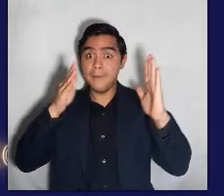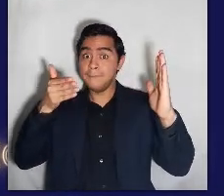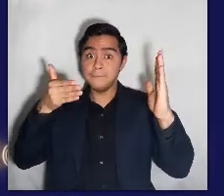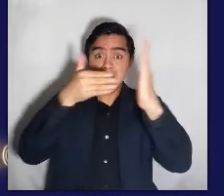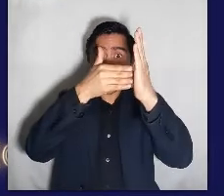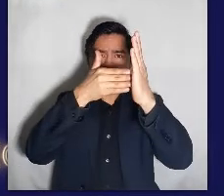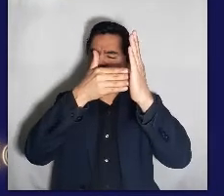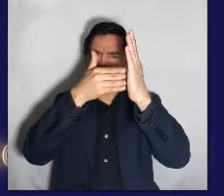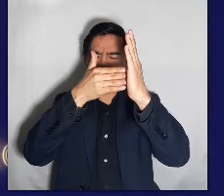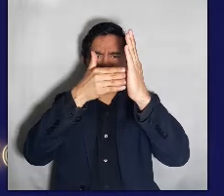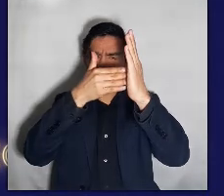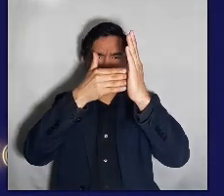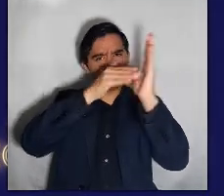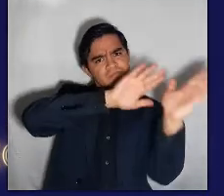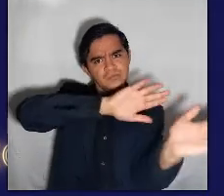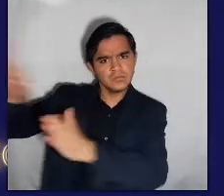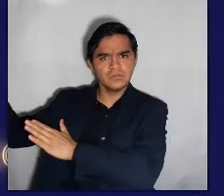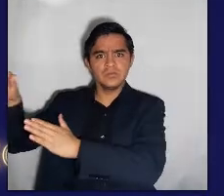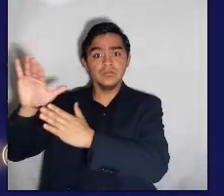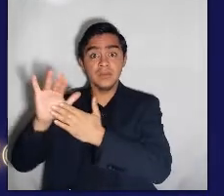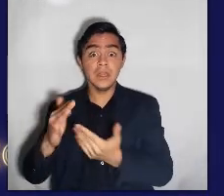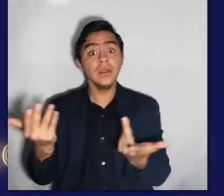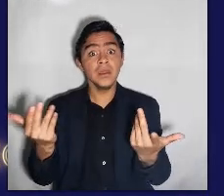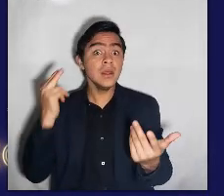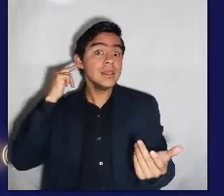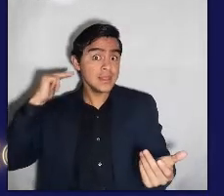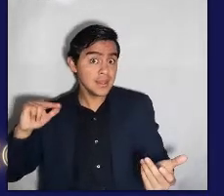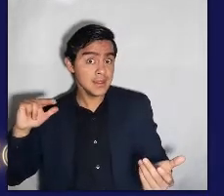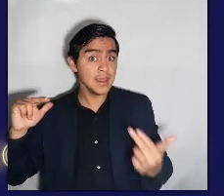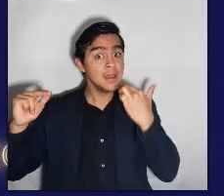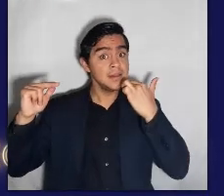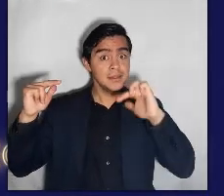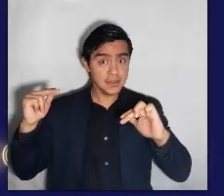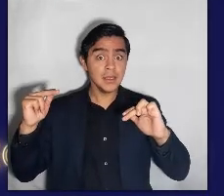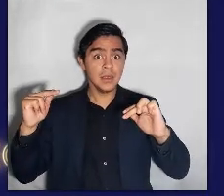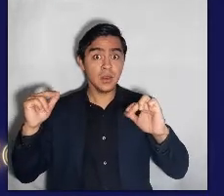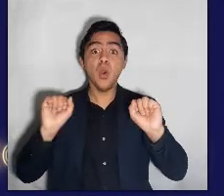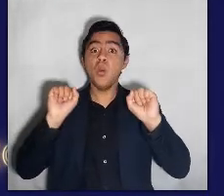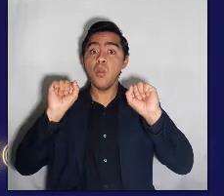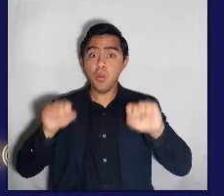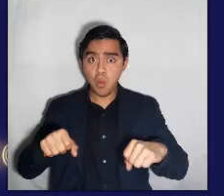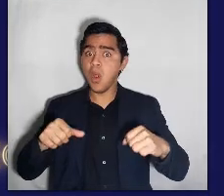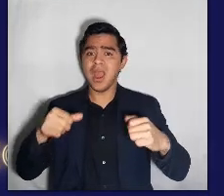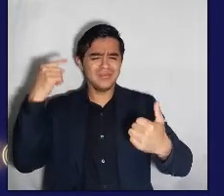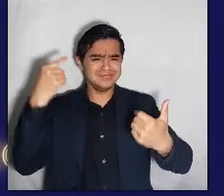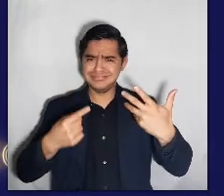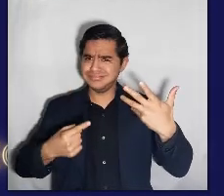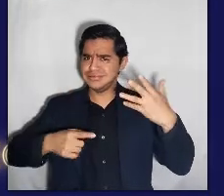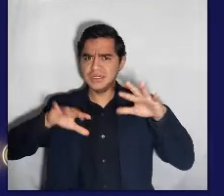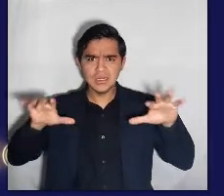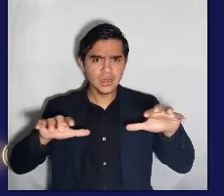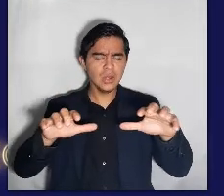cuento de Carlota elimina las barreras y nos dice que tanto las niñas como los niños